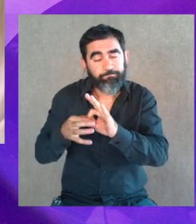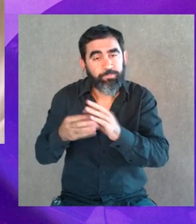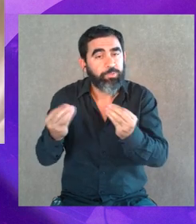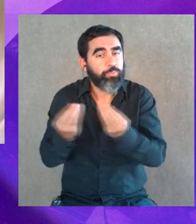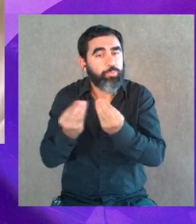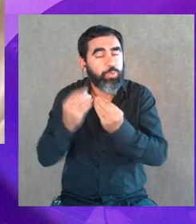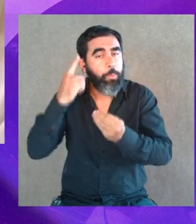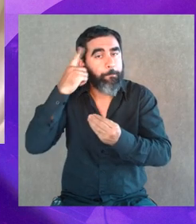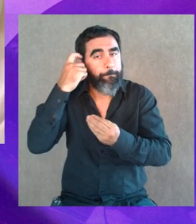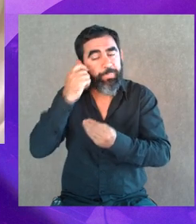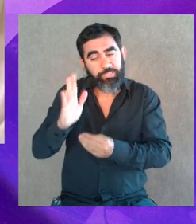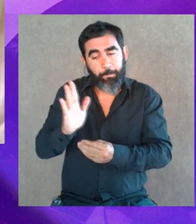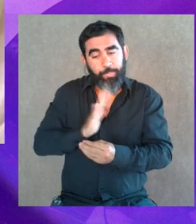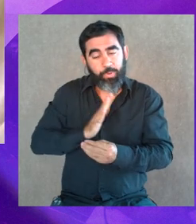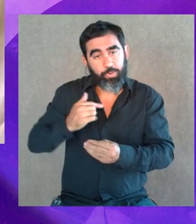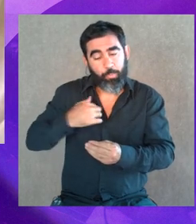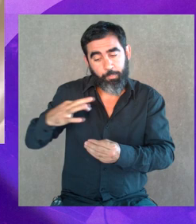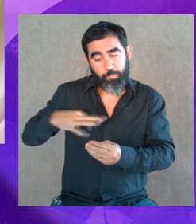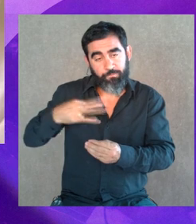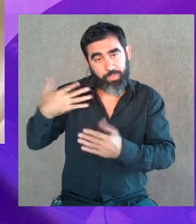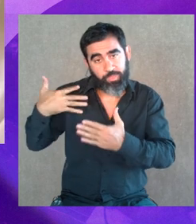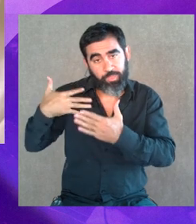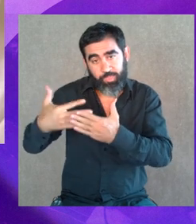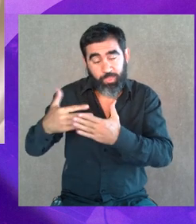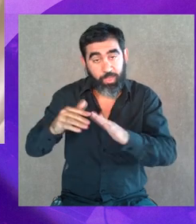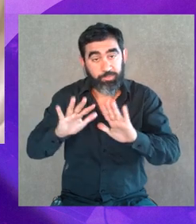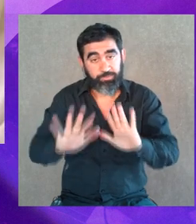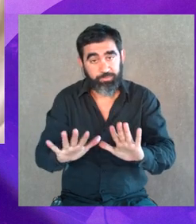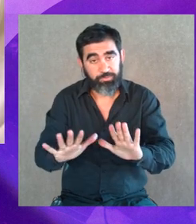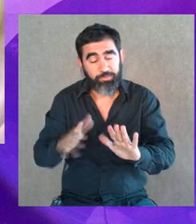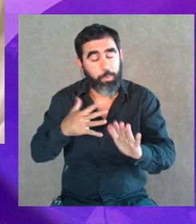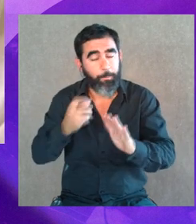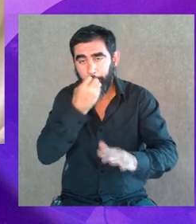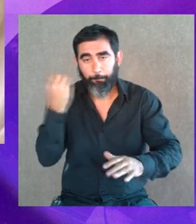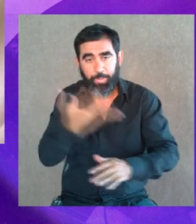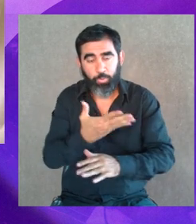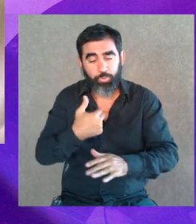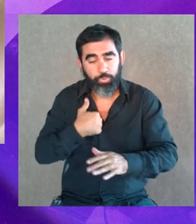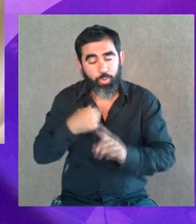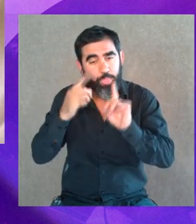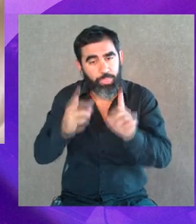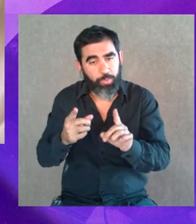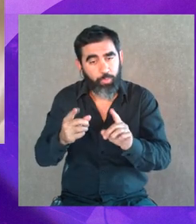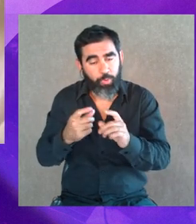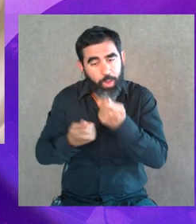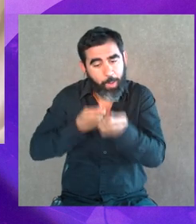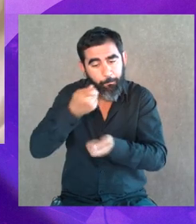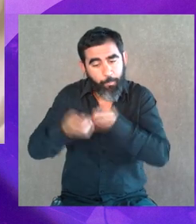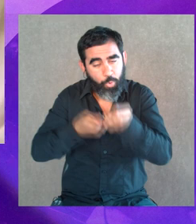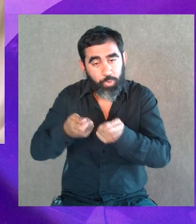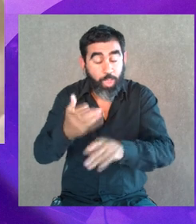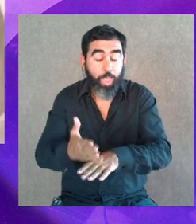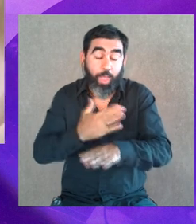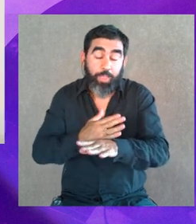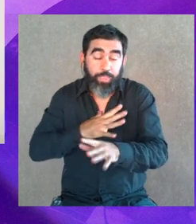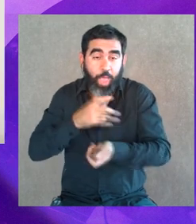mucho de experiencias personales, ¿no? Creo que es como lo más rico que yo tengo para